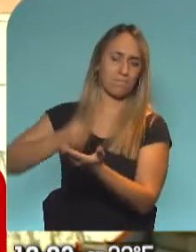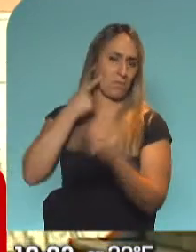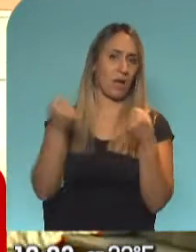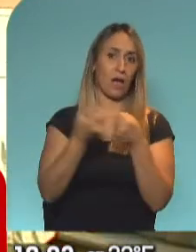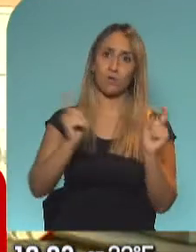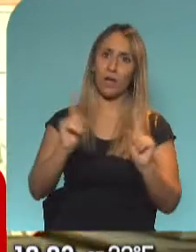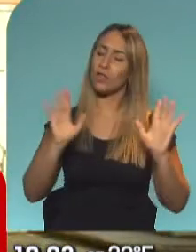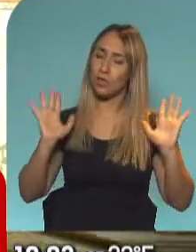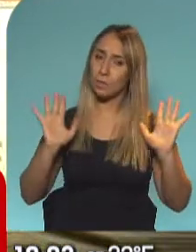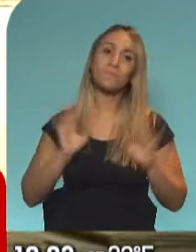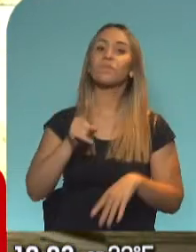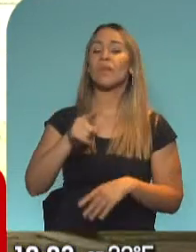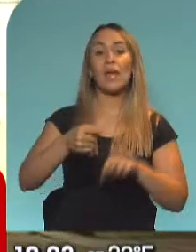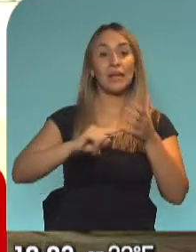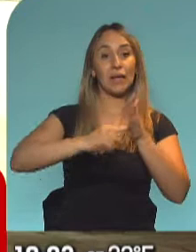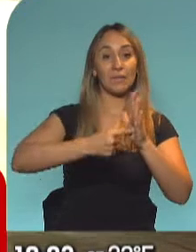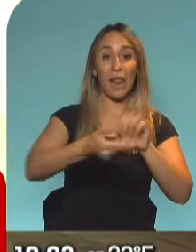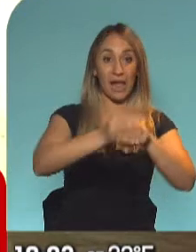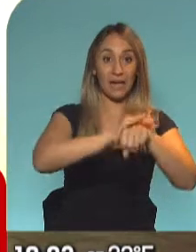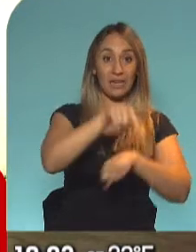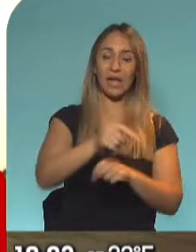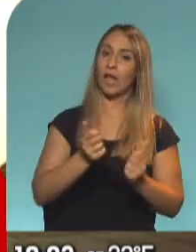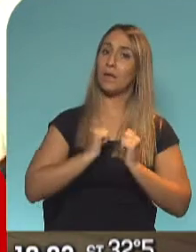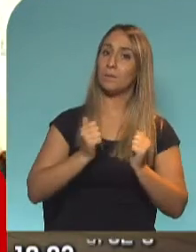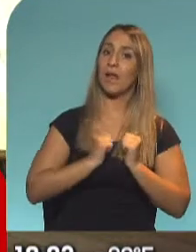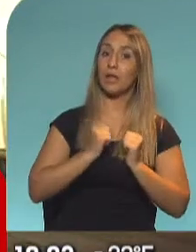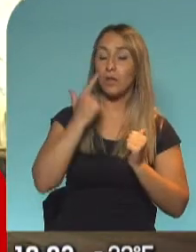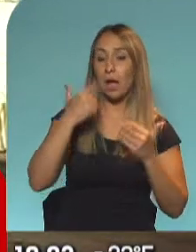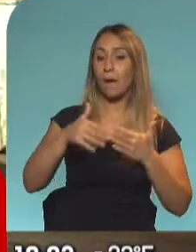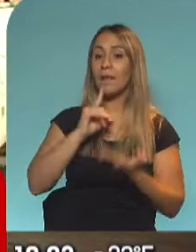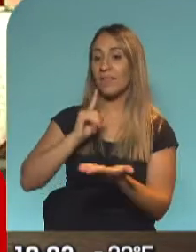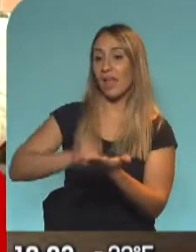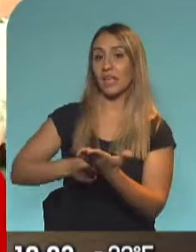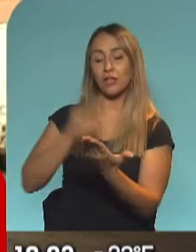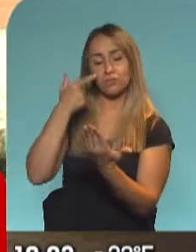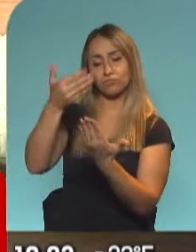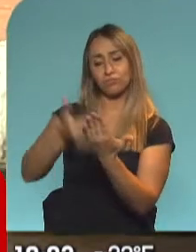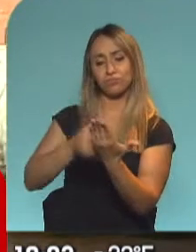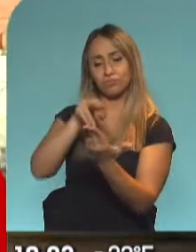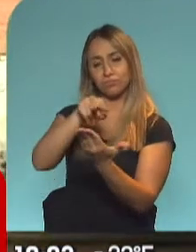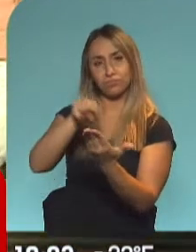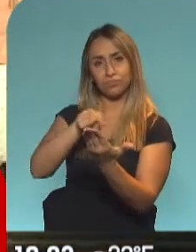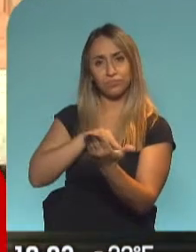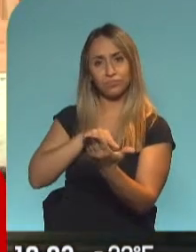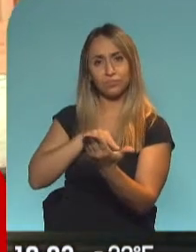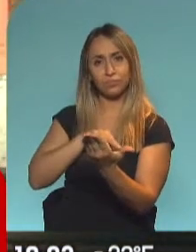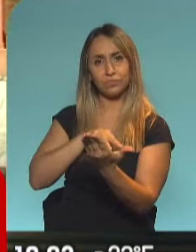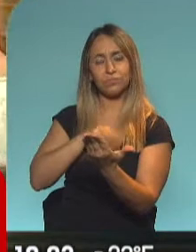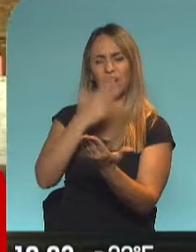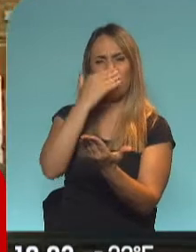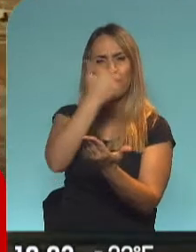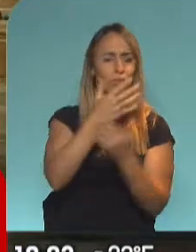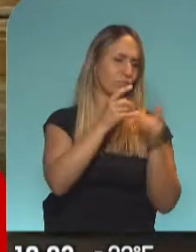Buenos Aires, Horacio Rodríguez Larreta está esperando justamente el DNU para después, finalmente, tomar una